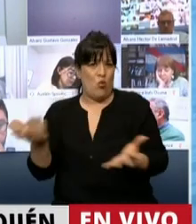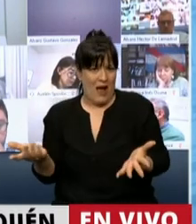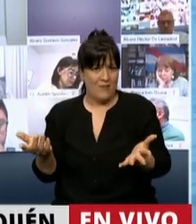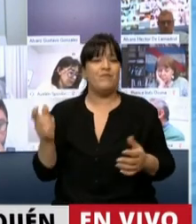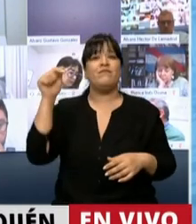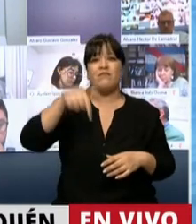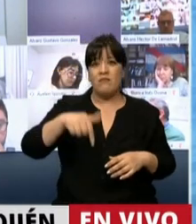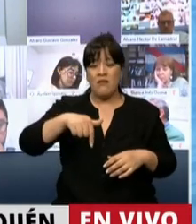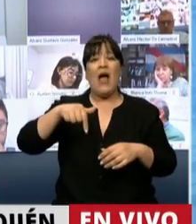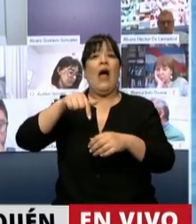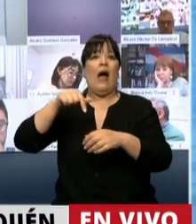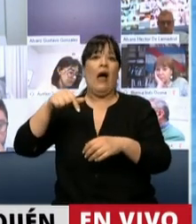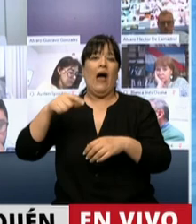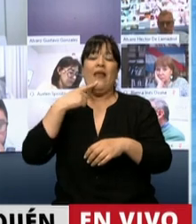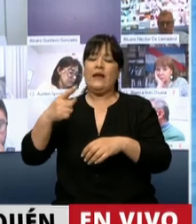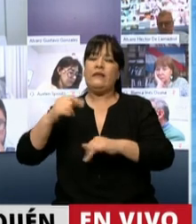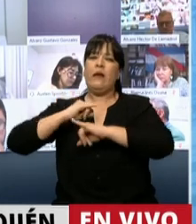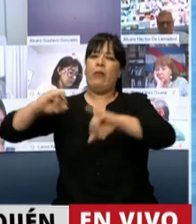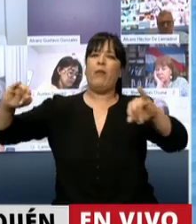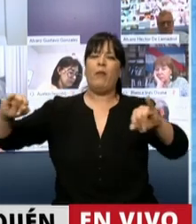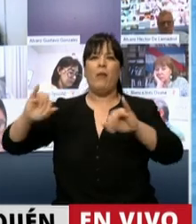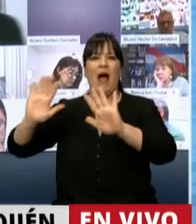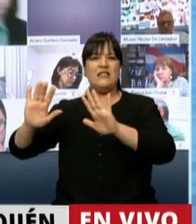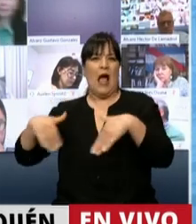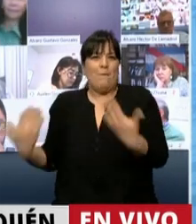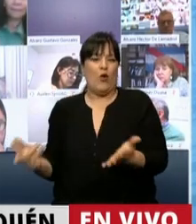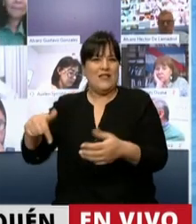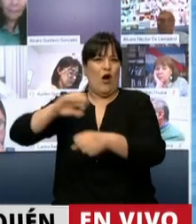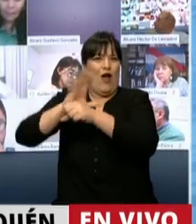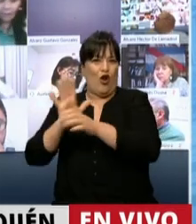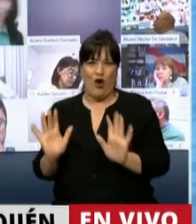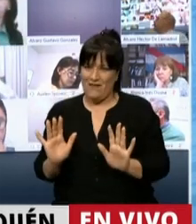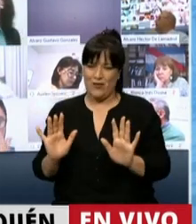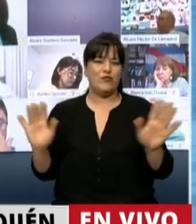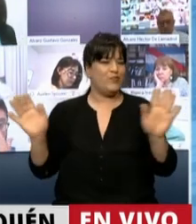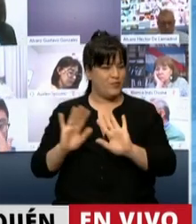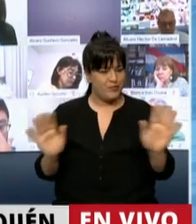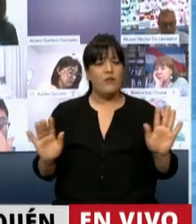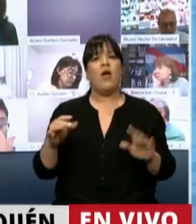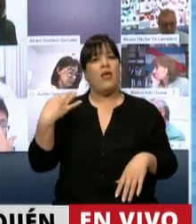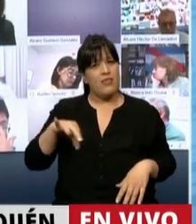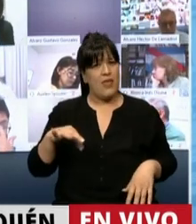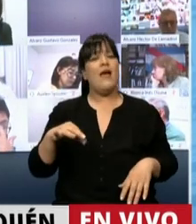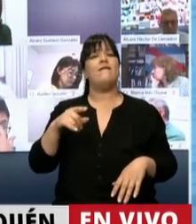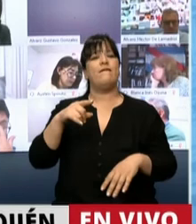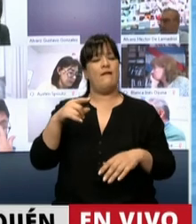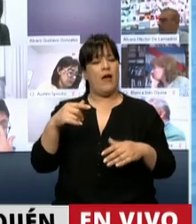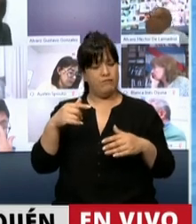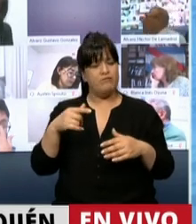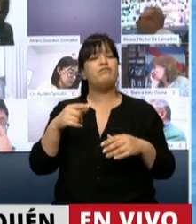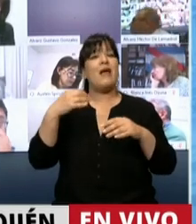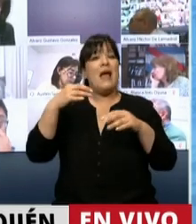un campo fértil para difundir sus teorías. Exhorto a un acceso a la vacuna contra el coronavirus